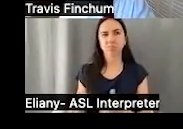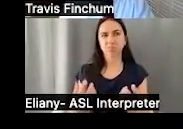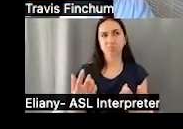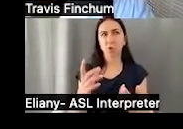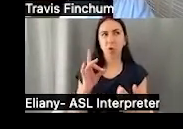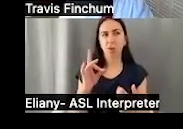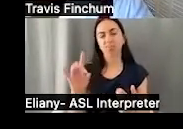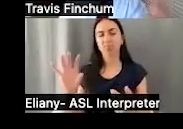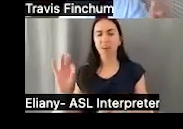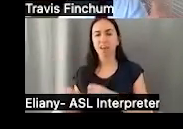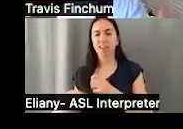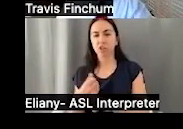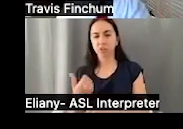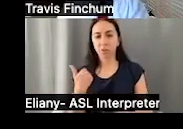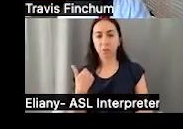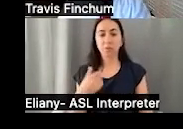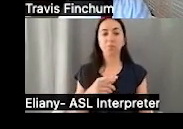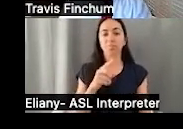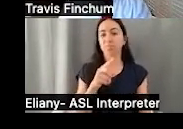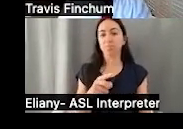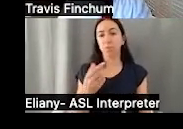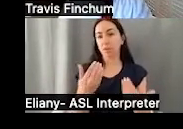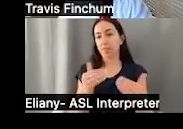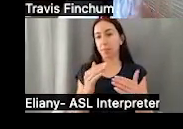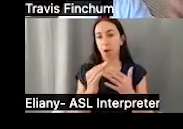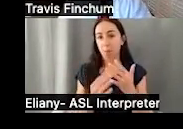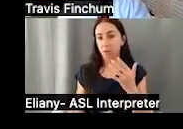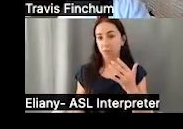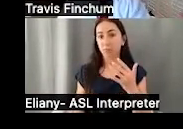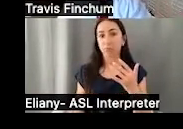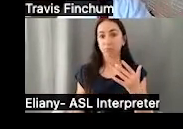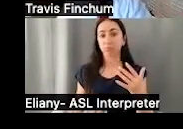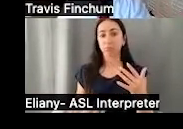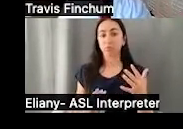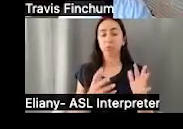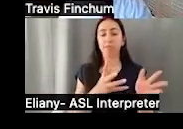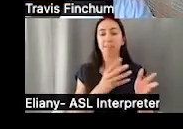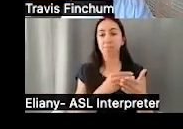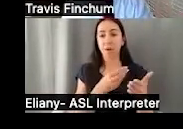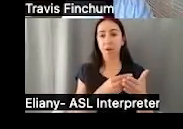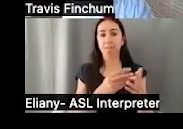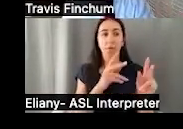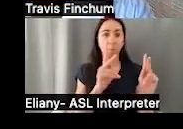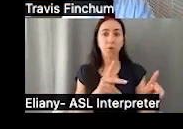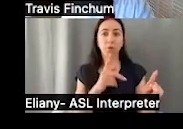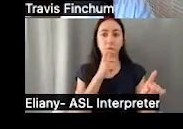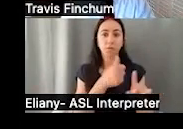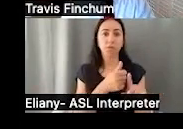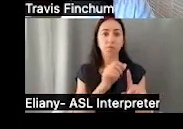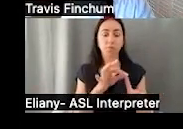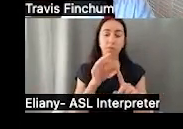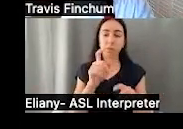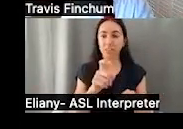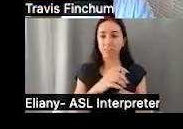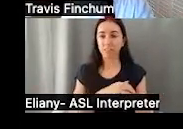han pasado ocho, nueve años desde ese entonces. Estas eran las únicas opciones que teníamos para dejar fondos